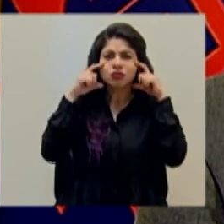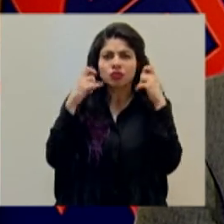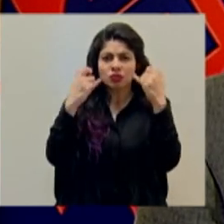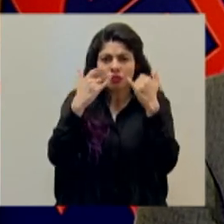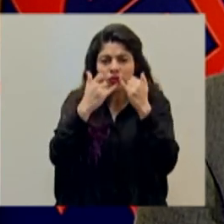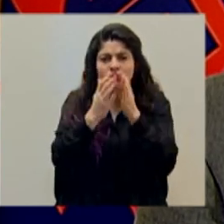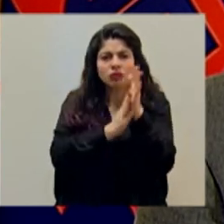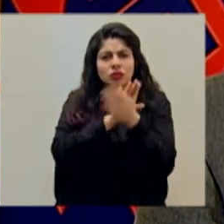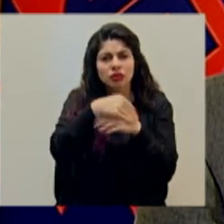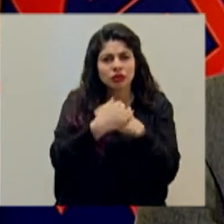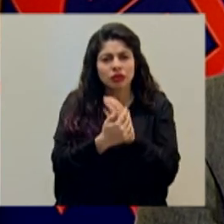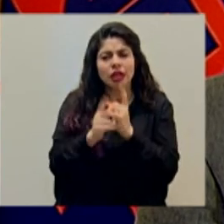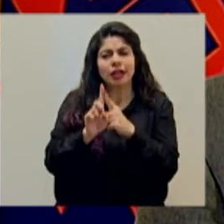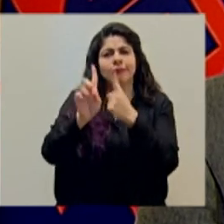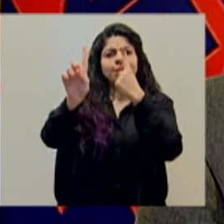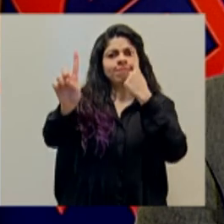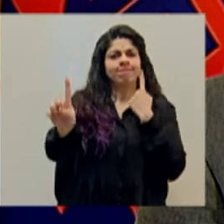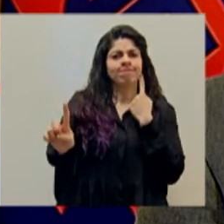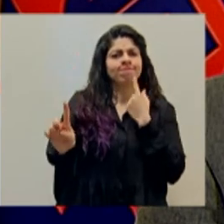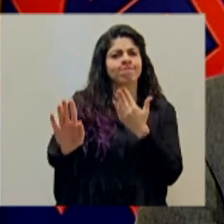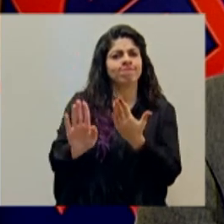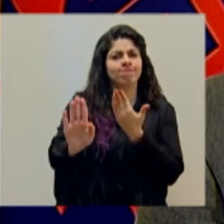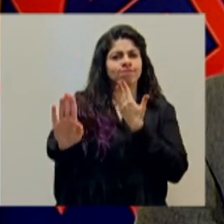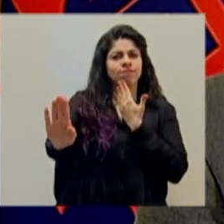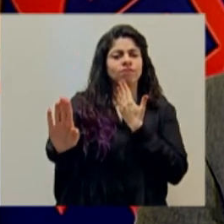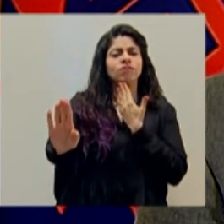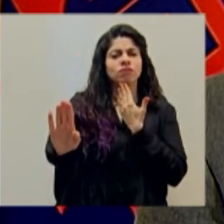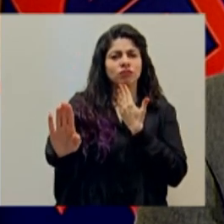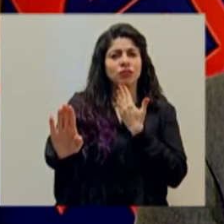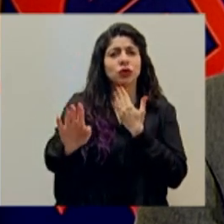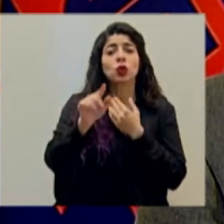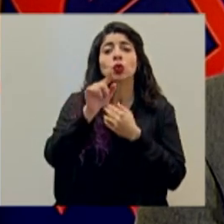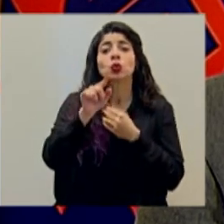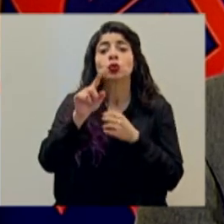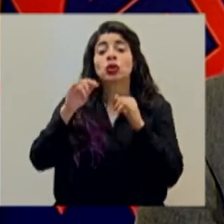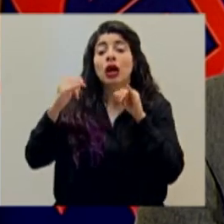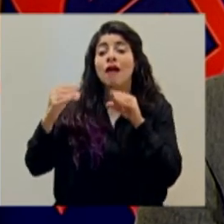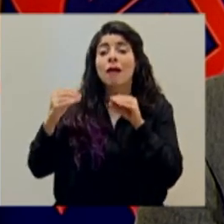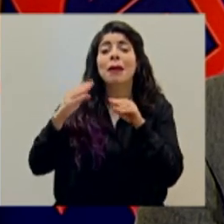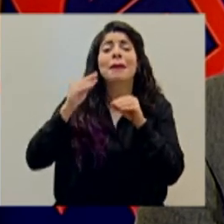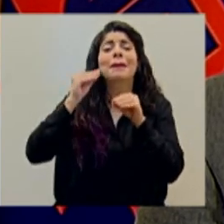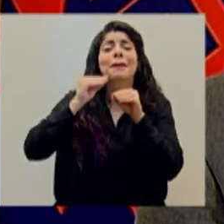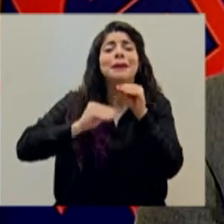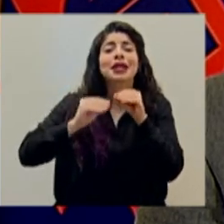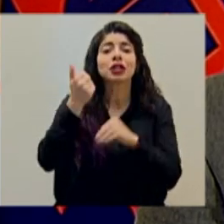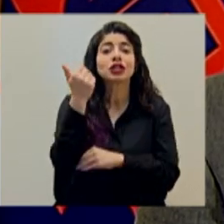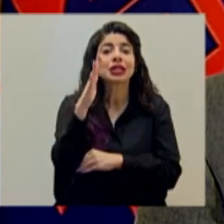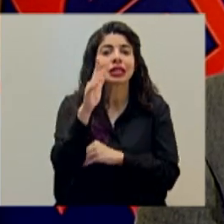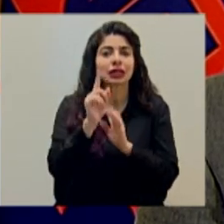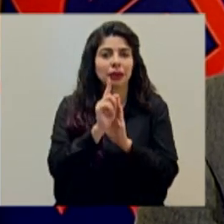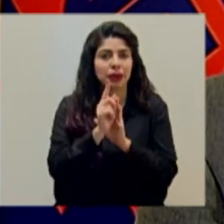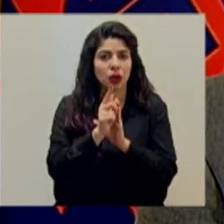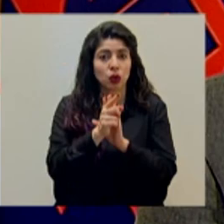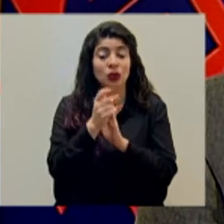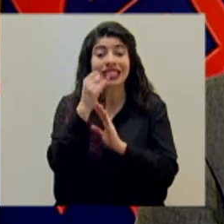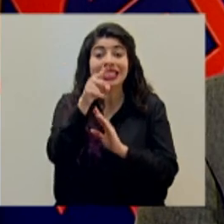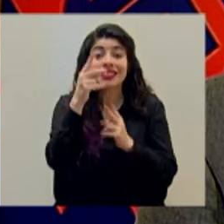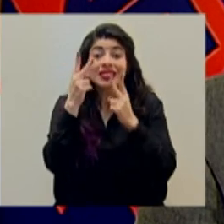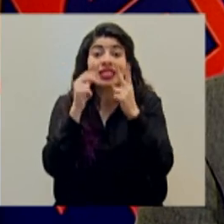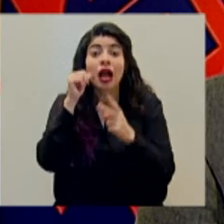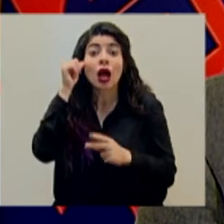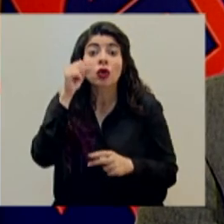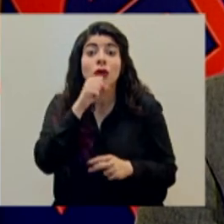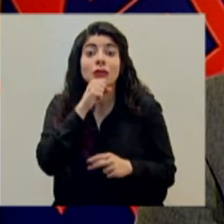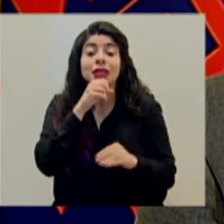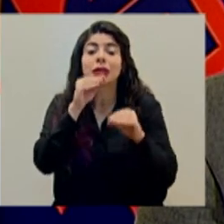lavado de manos, distanciamiento. Permanezca menos de 15 minutos cuando tiene que visitar un adulto mayor.